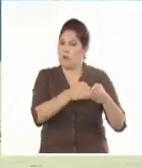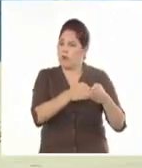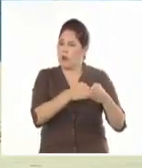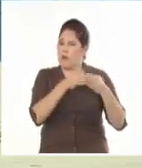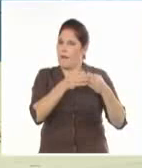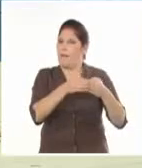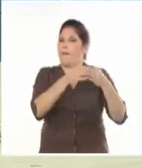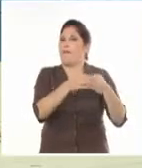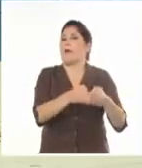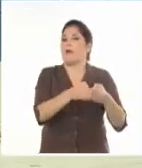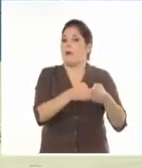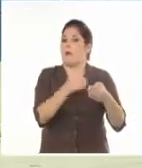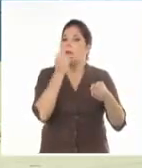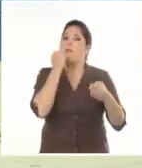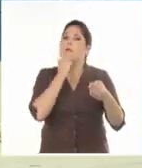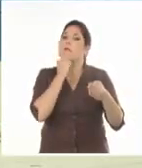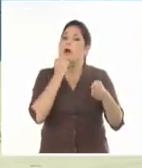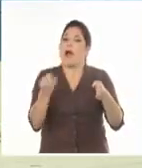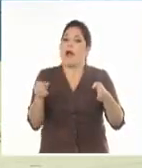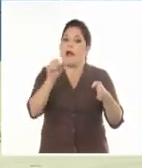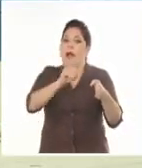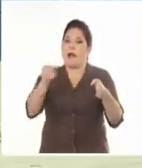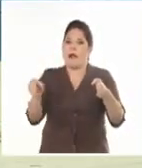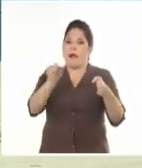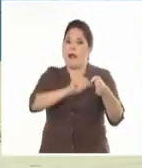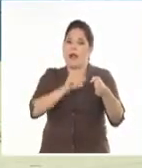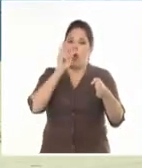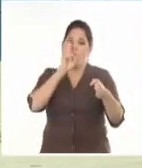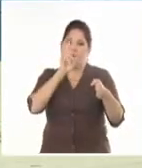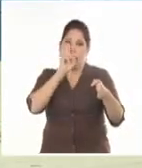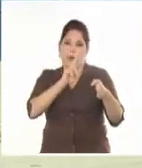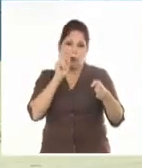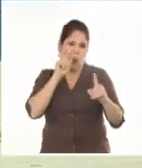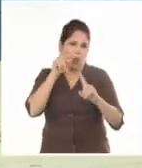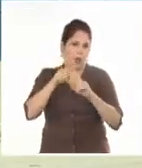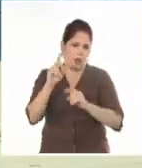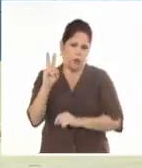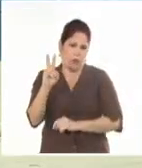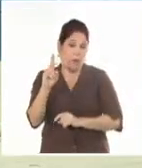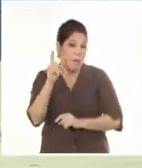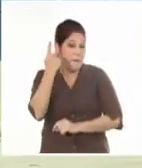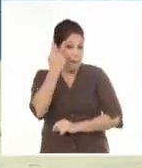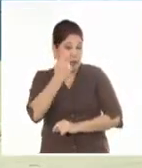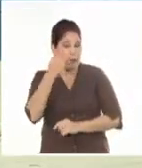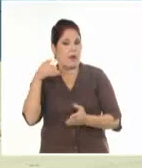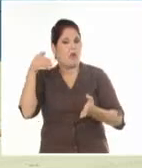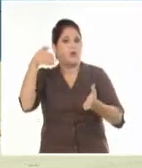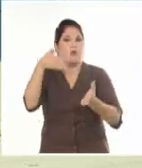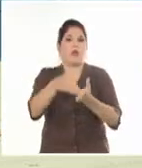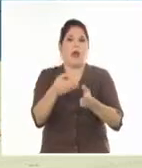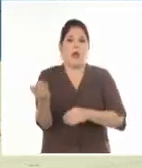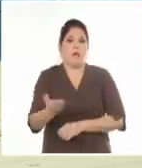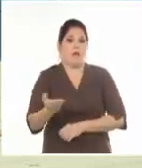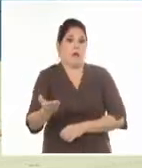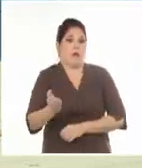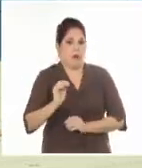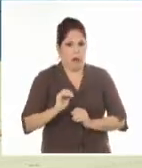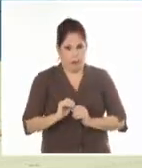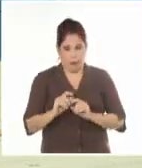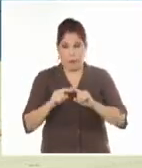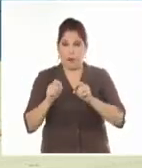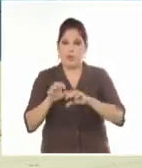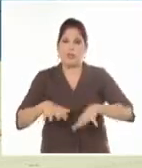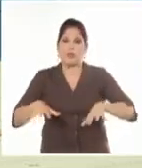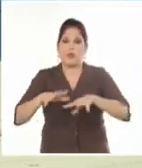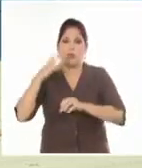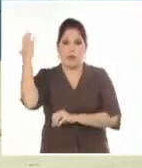incrementara la cantidad de carga para Nuevitas, con dos objetivos. Primero, de que llegara lo antes posible, dada la situación